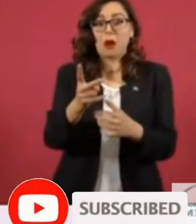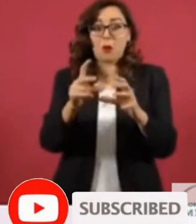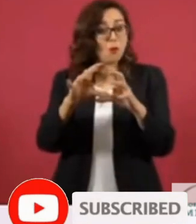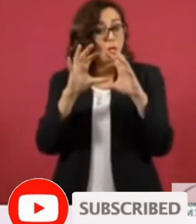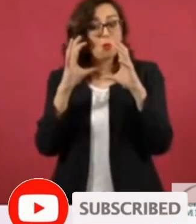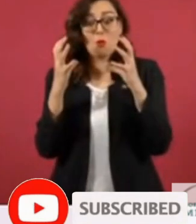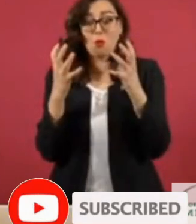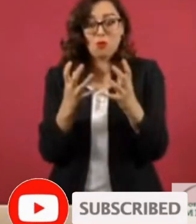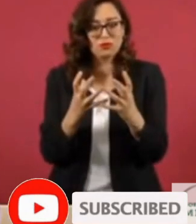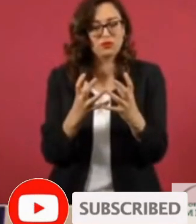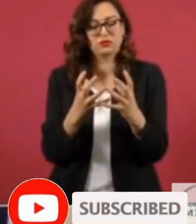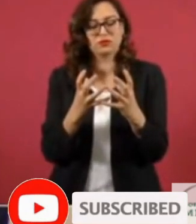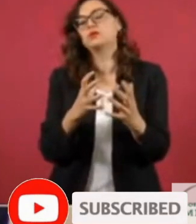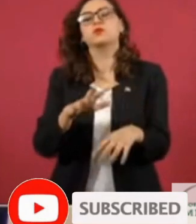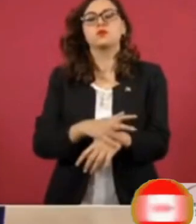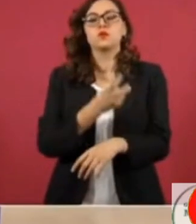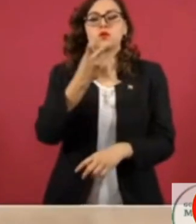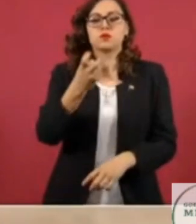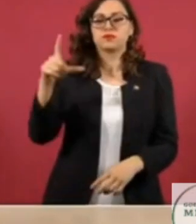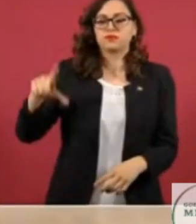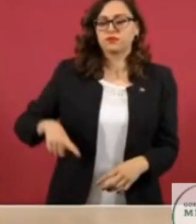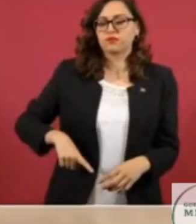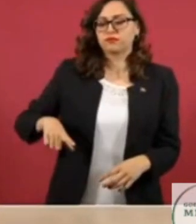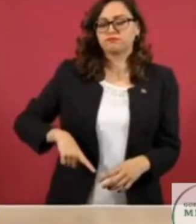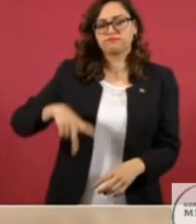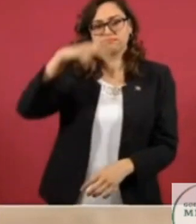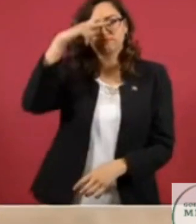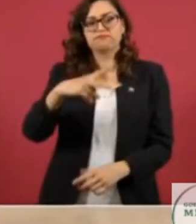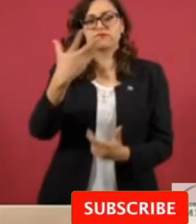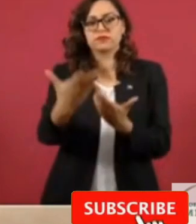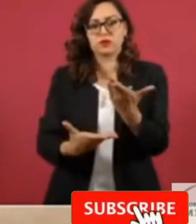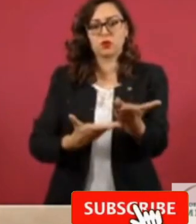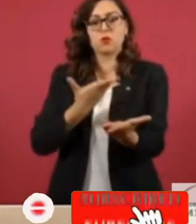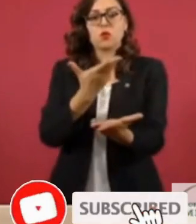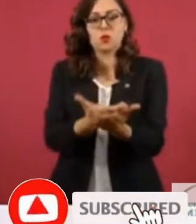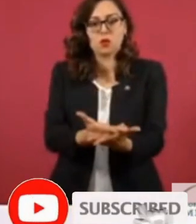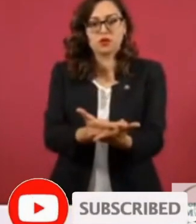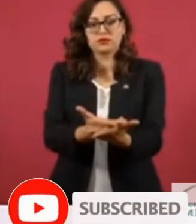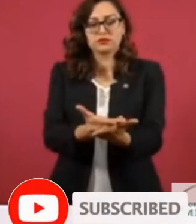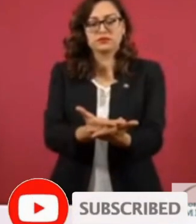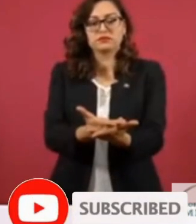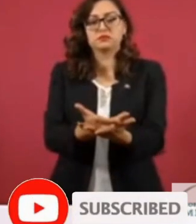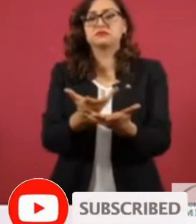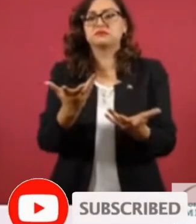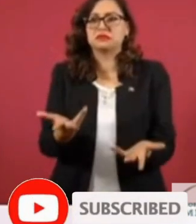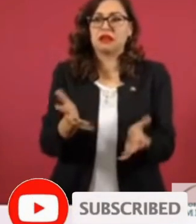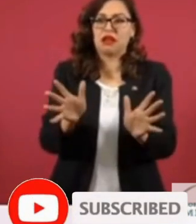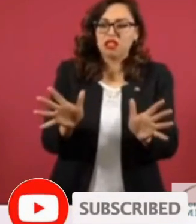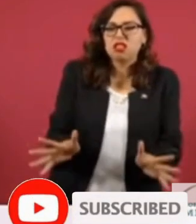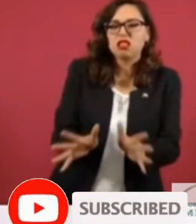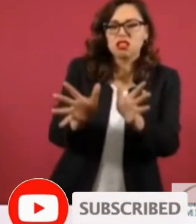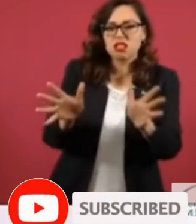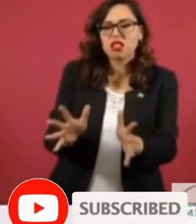que el Gobierno de México propone que en lugar de que se siga alimentando